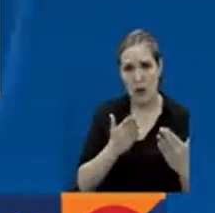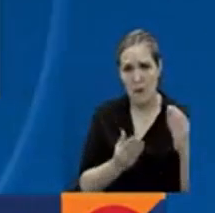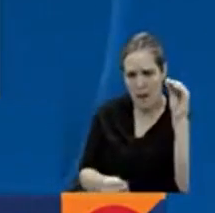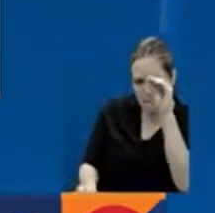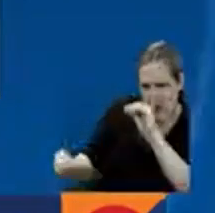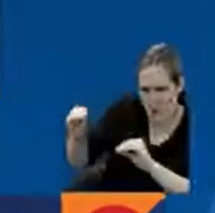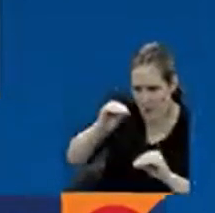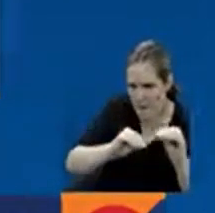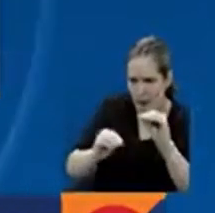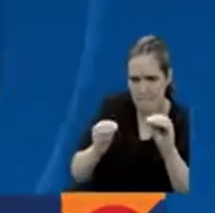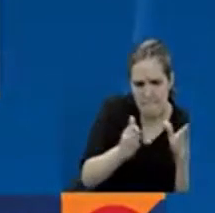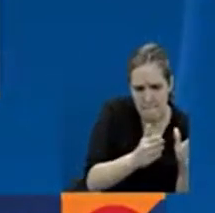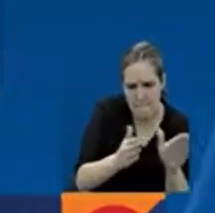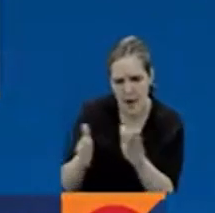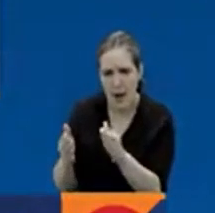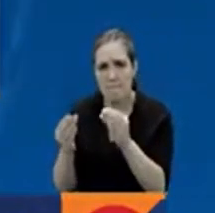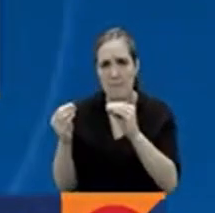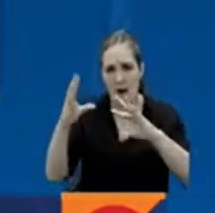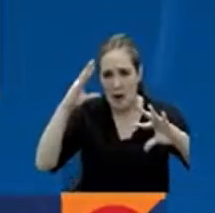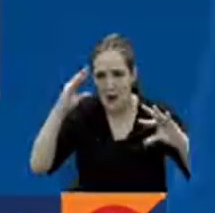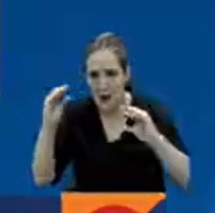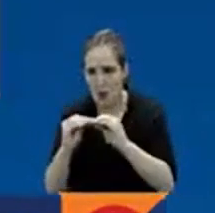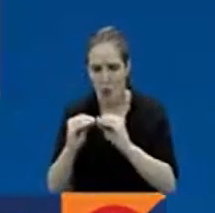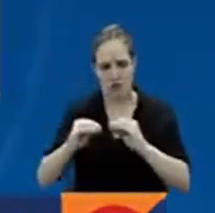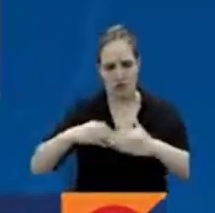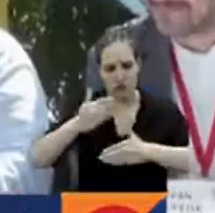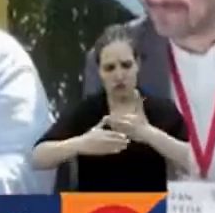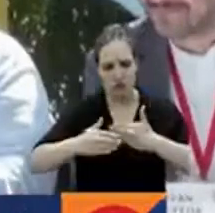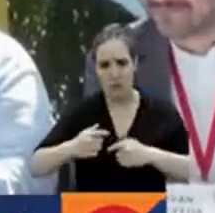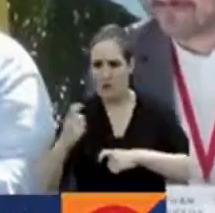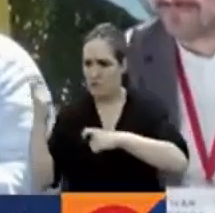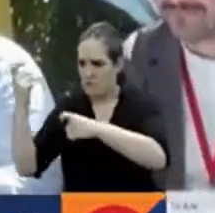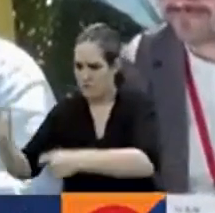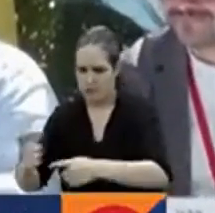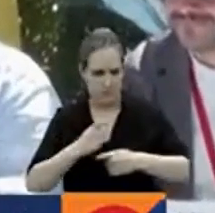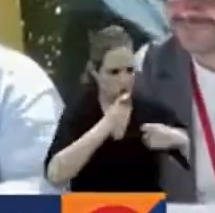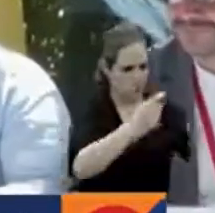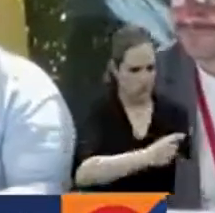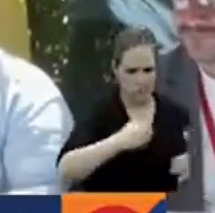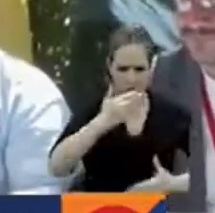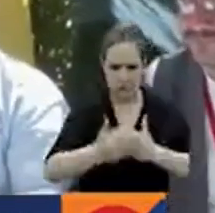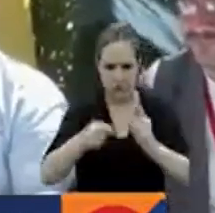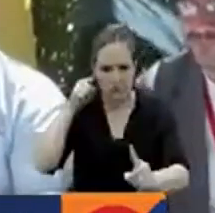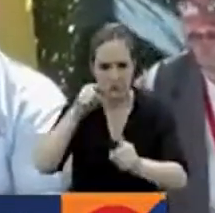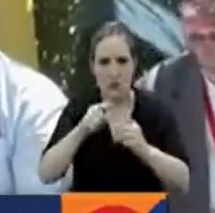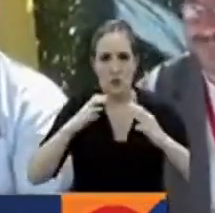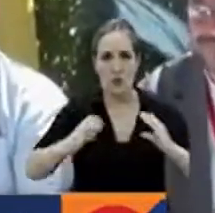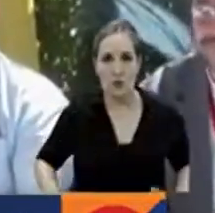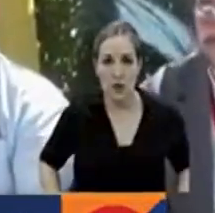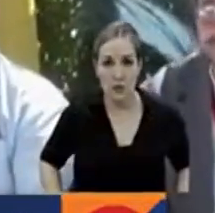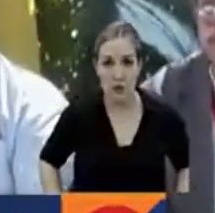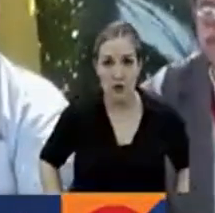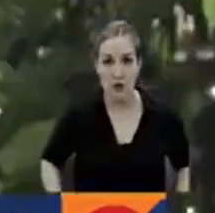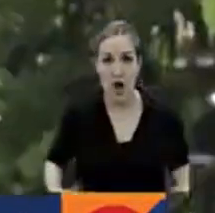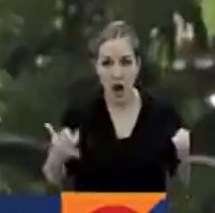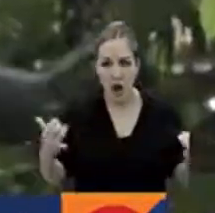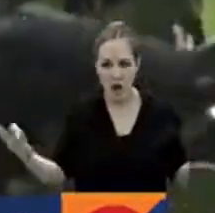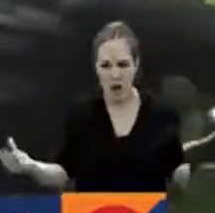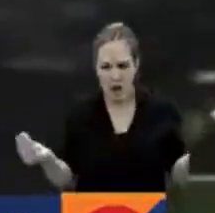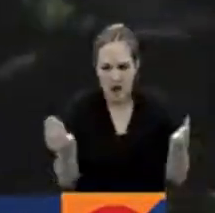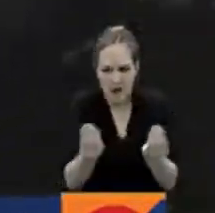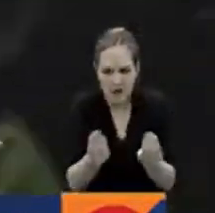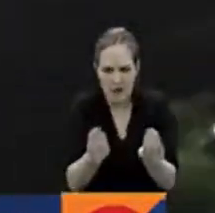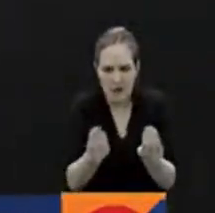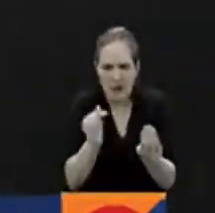participación de la sociedad y avanzar a un cese al fuego bilateral. Falta definir si las dos delegaciones se encontrarán con el fin de ultimar